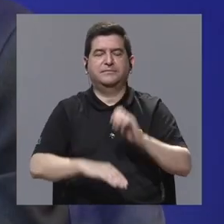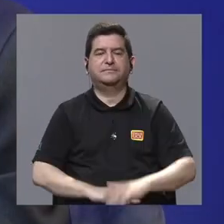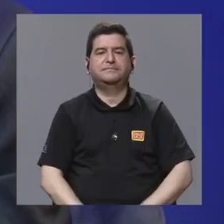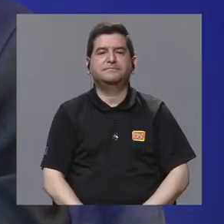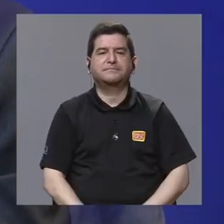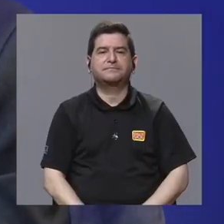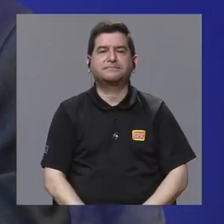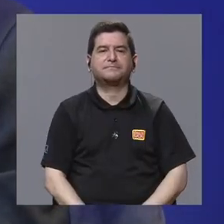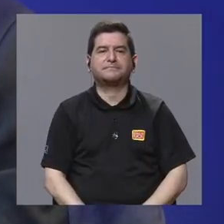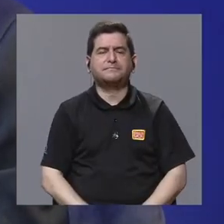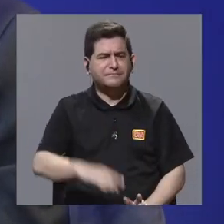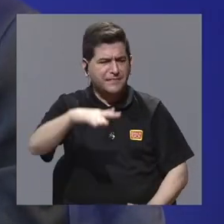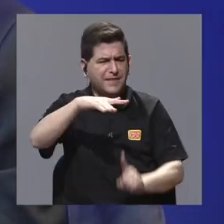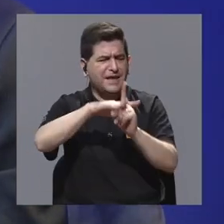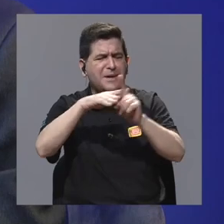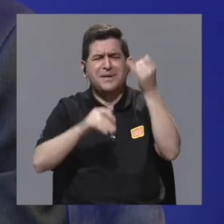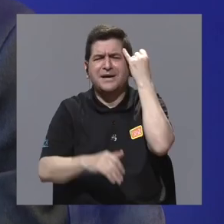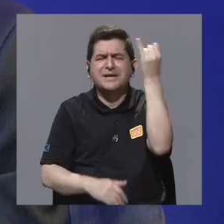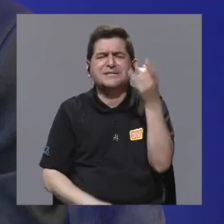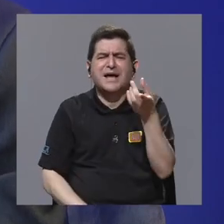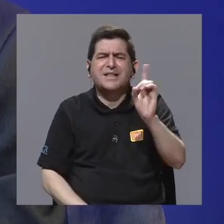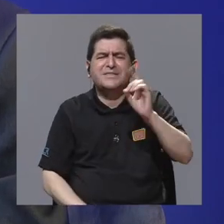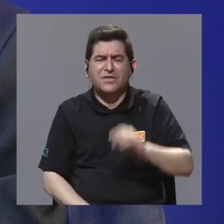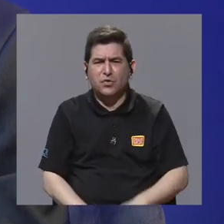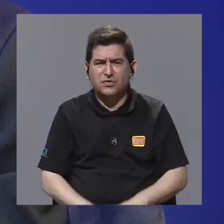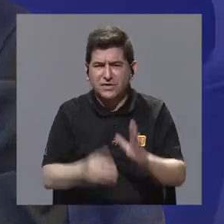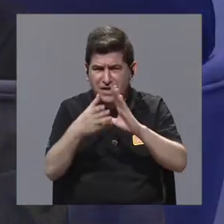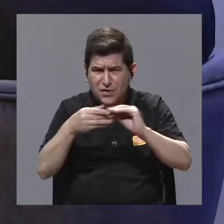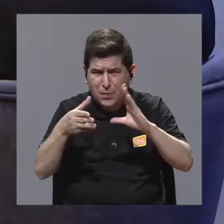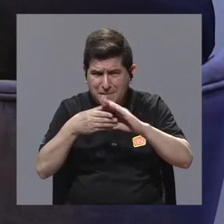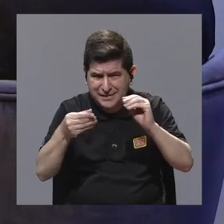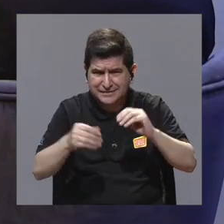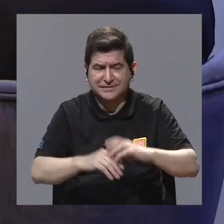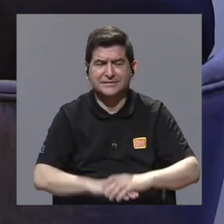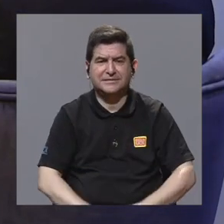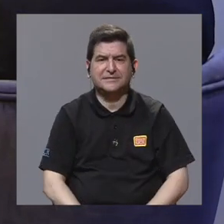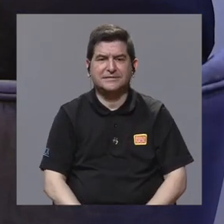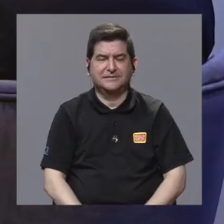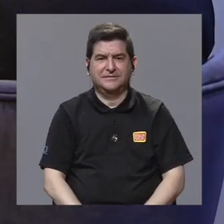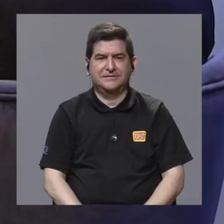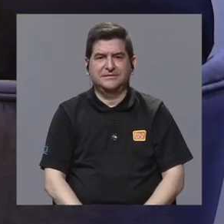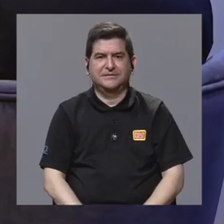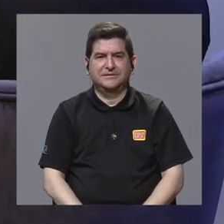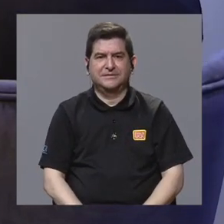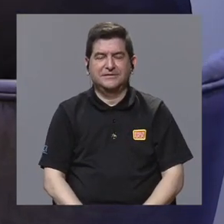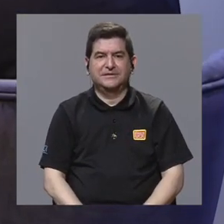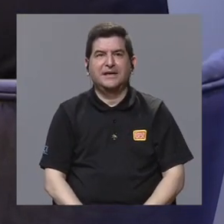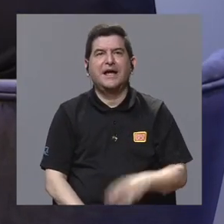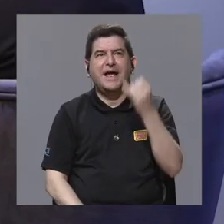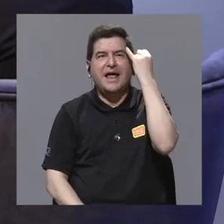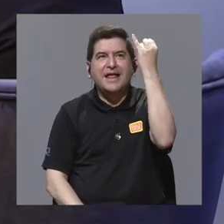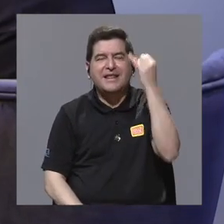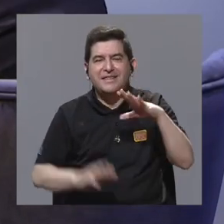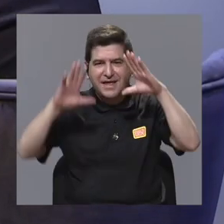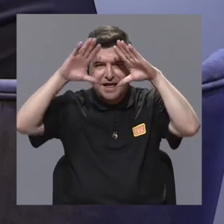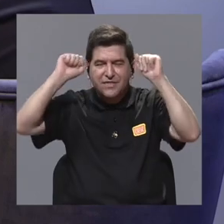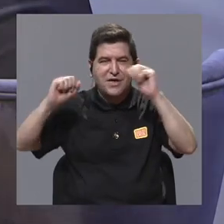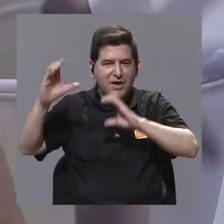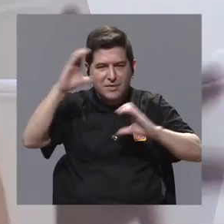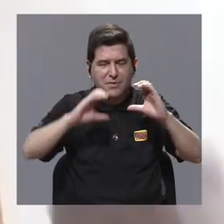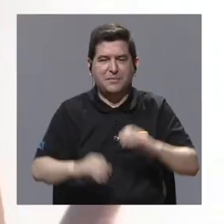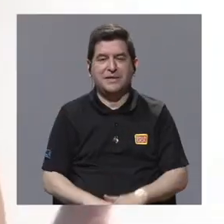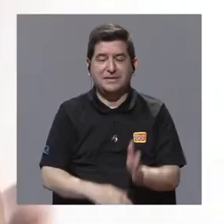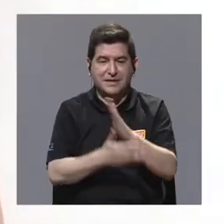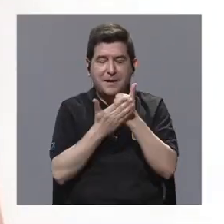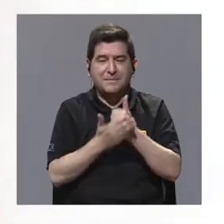¿Dónde surge este concepto, María Celica? Coméntenos. Bueno, el concepto de diplomacia científica forma parte de una